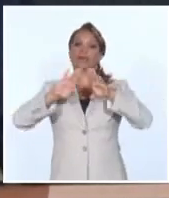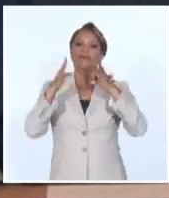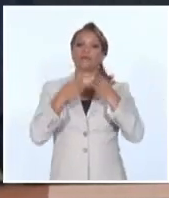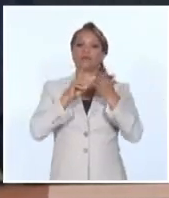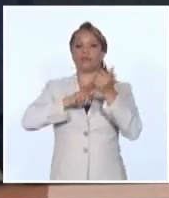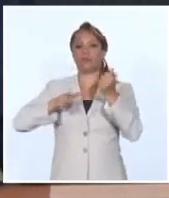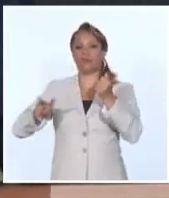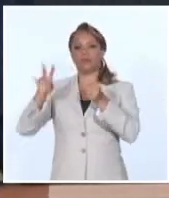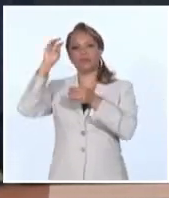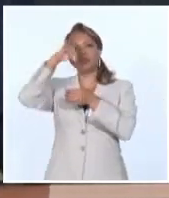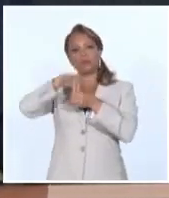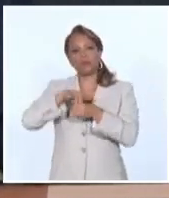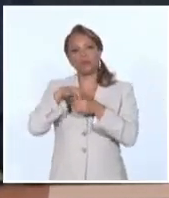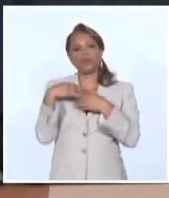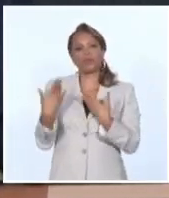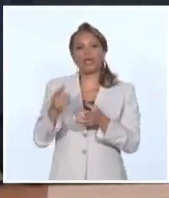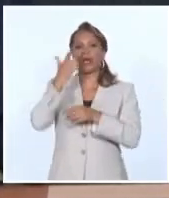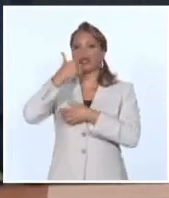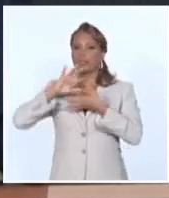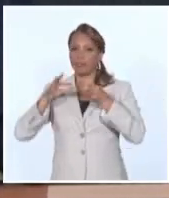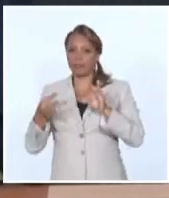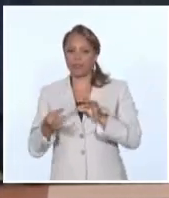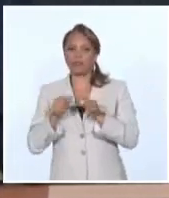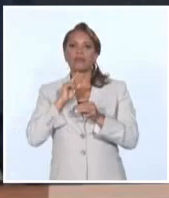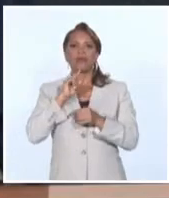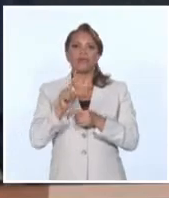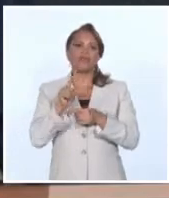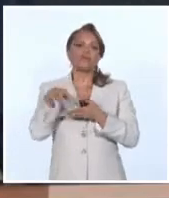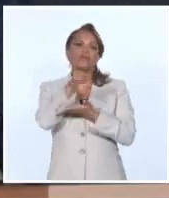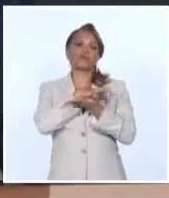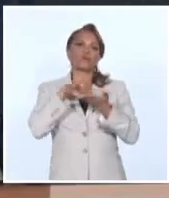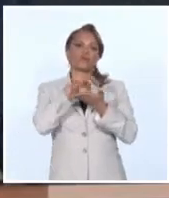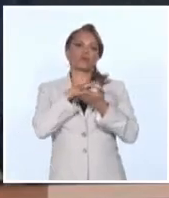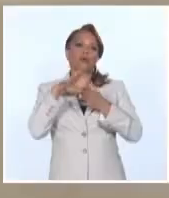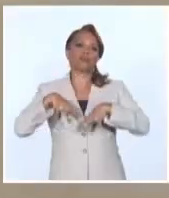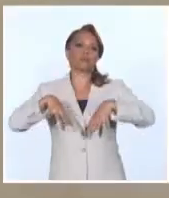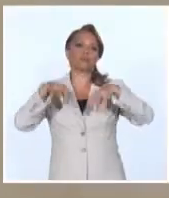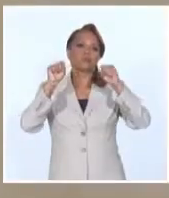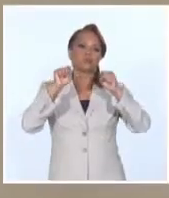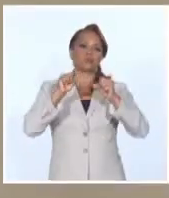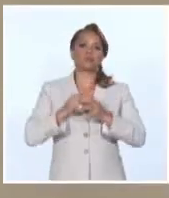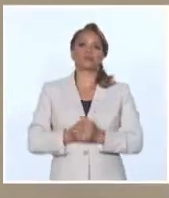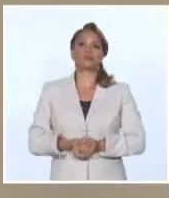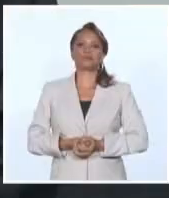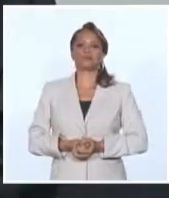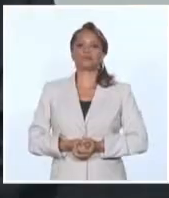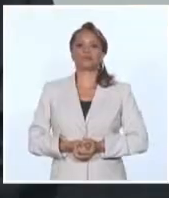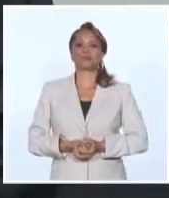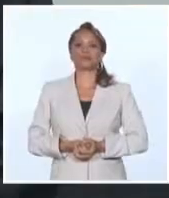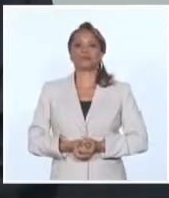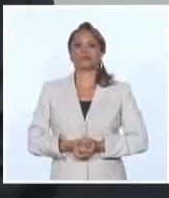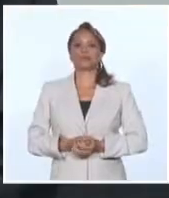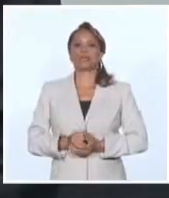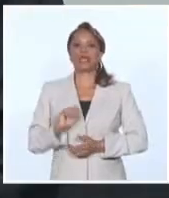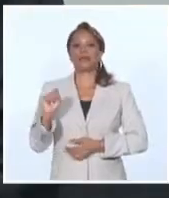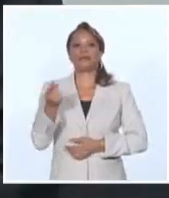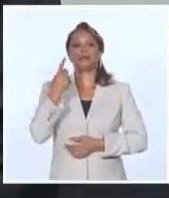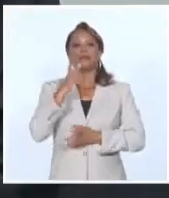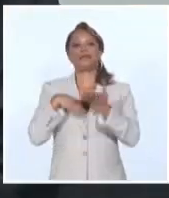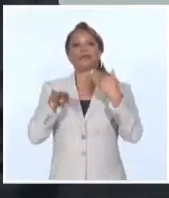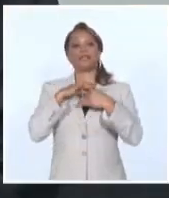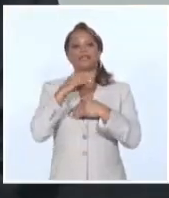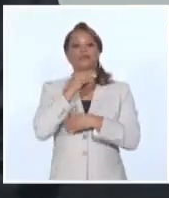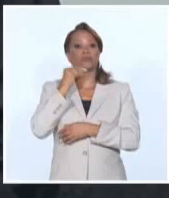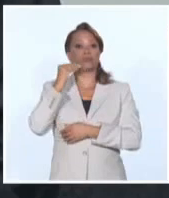Esto incluye también por supuesto a Artemis y cada lugar de los que tengamos afectados. Y como ha explicado el primer ministro, ha orientado el primer